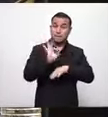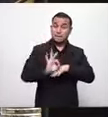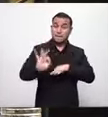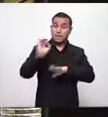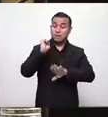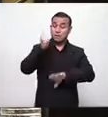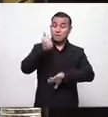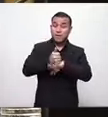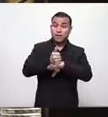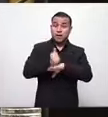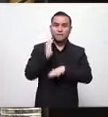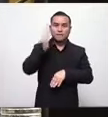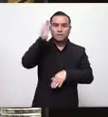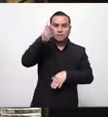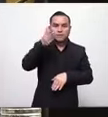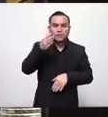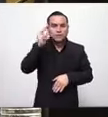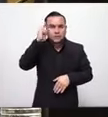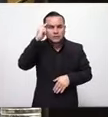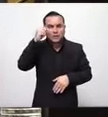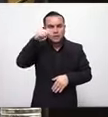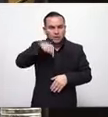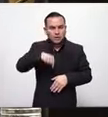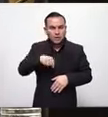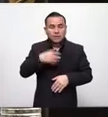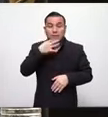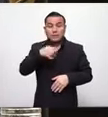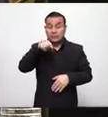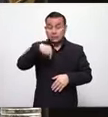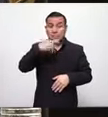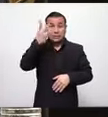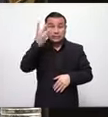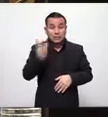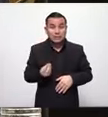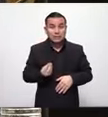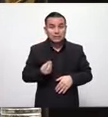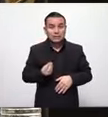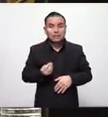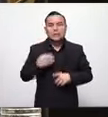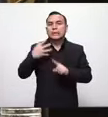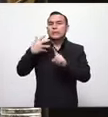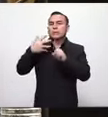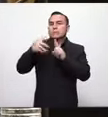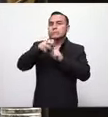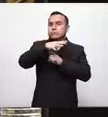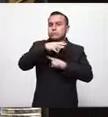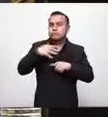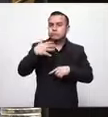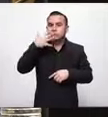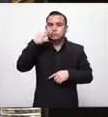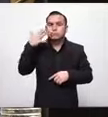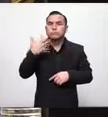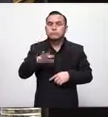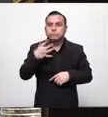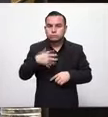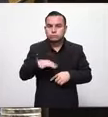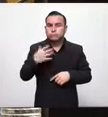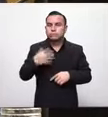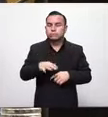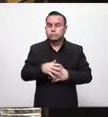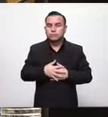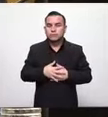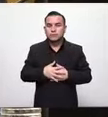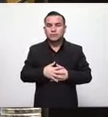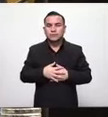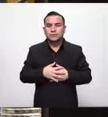desanimamos muy a pesar de que hoy por hoy en este día la situación se complica más de como estaba